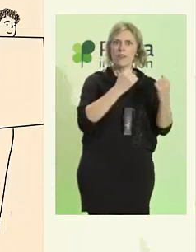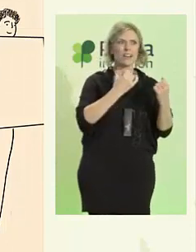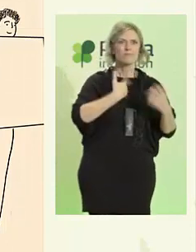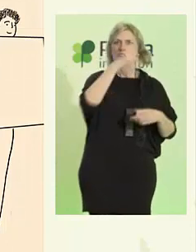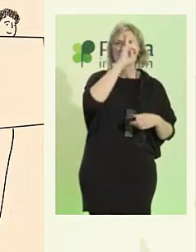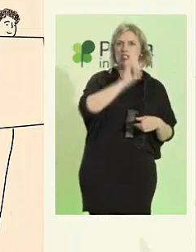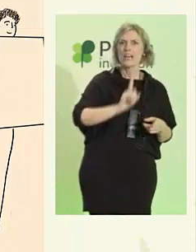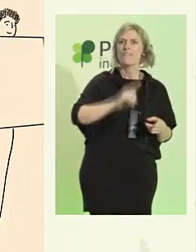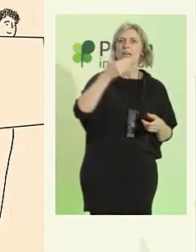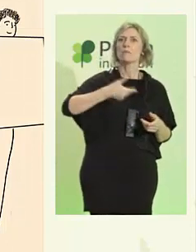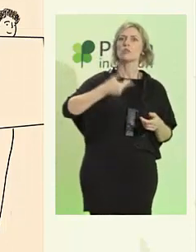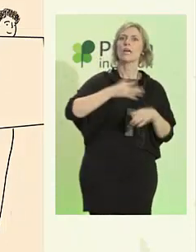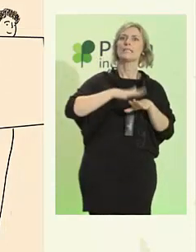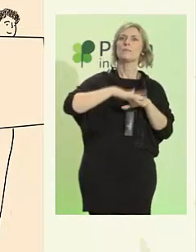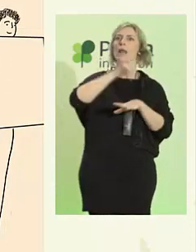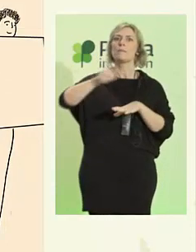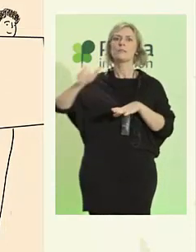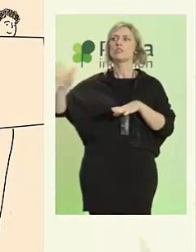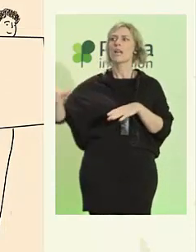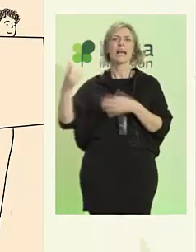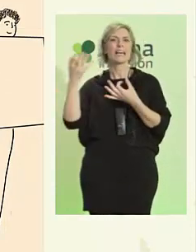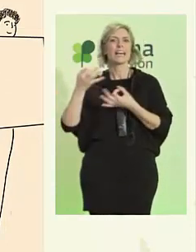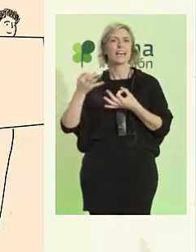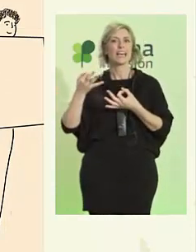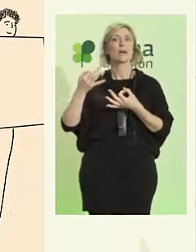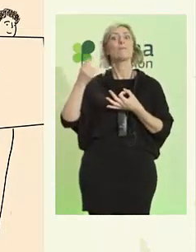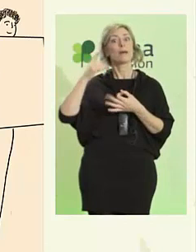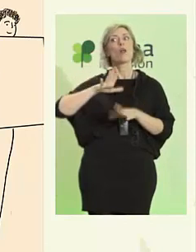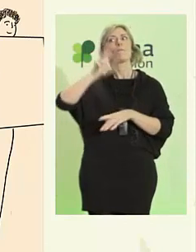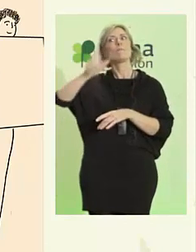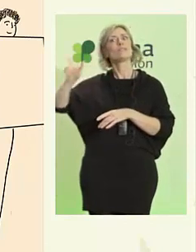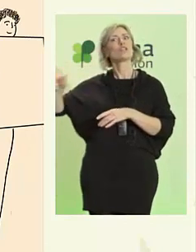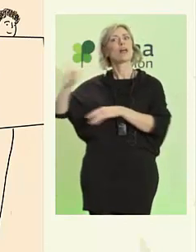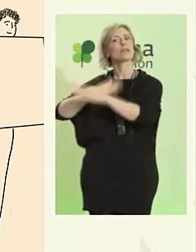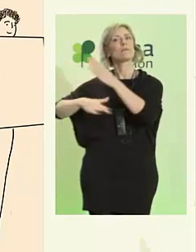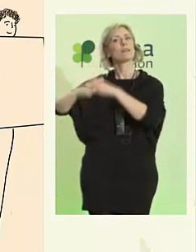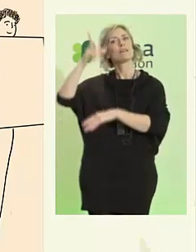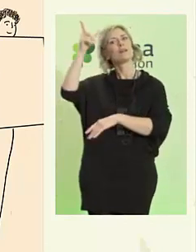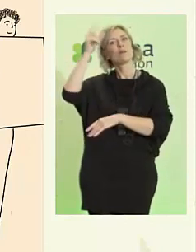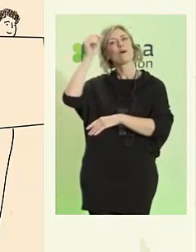Esto es algo que sí que pueden hacer las personas con discapacidad intelectual.